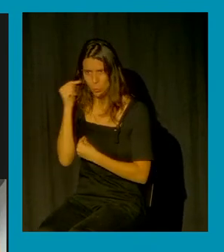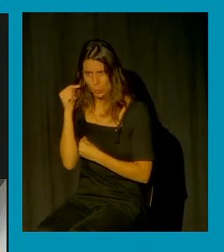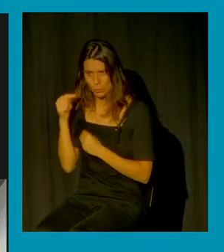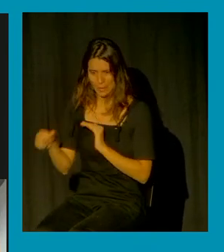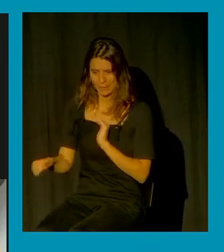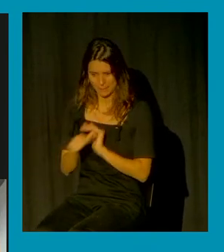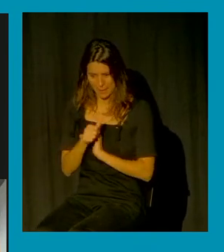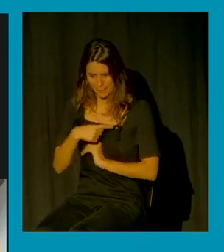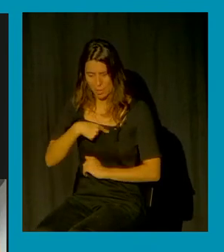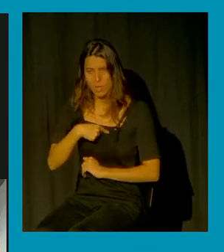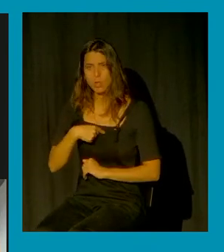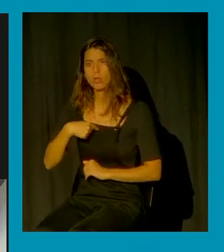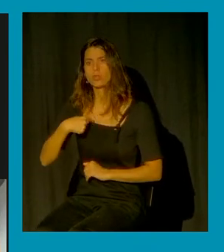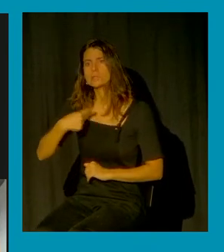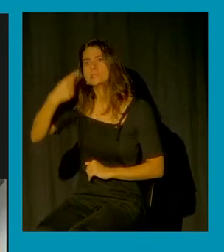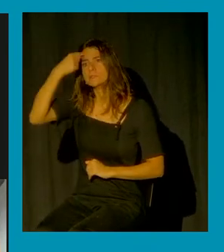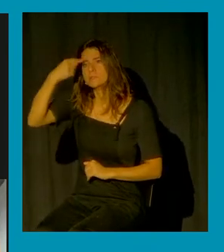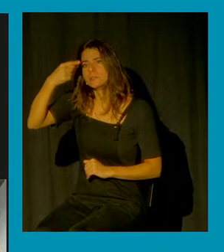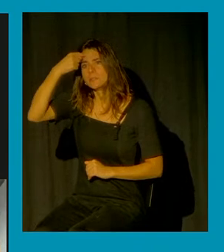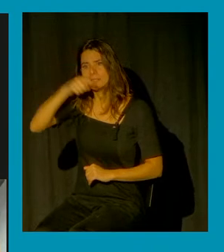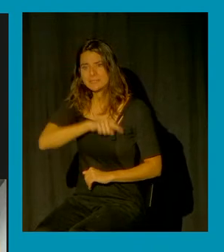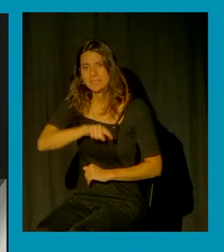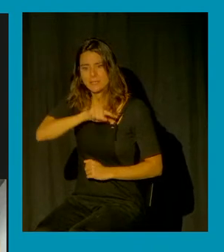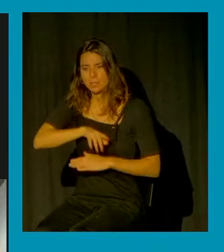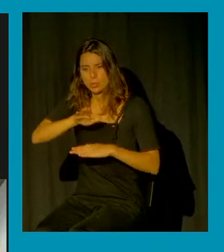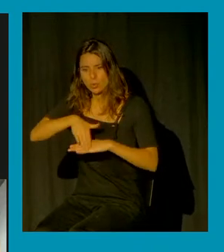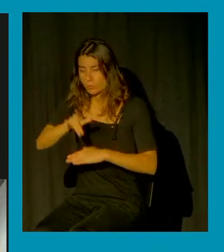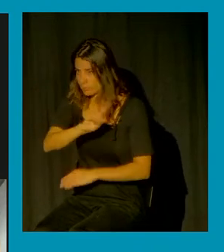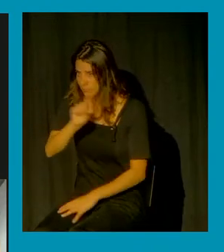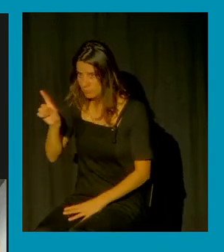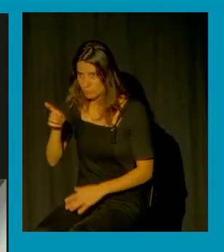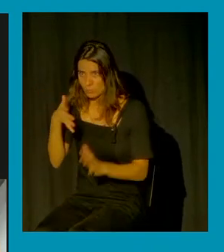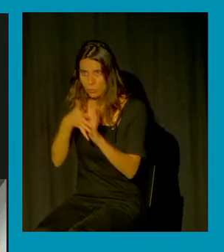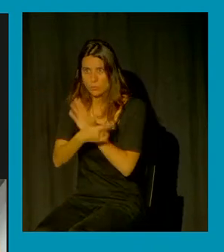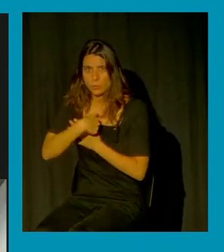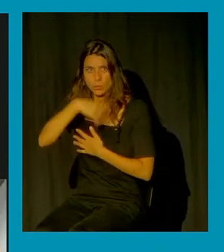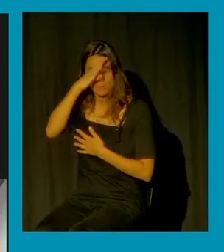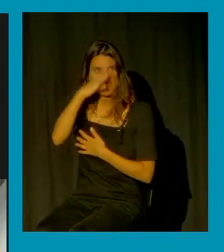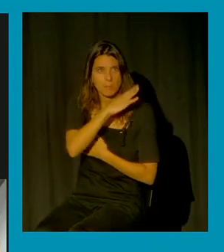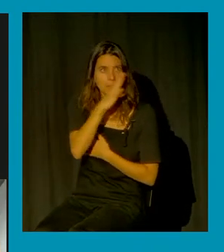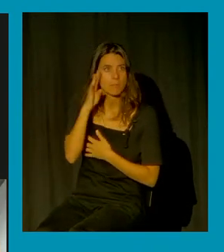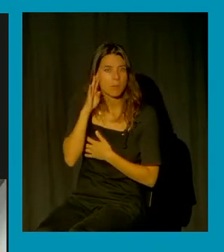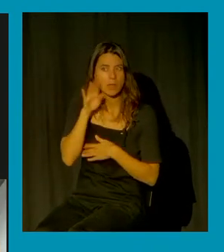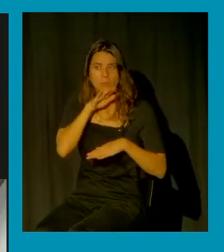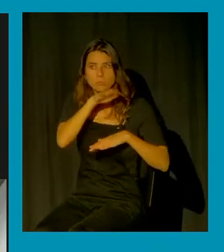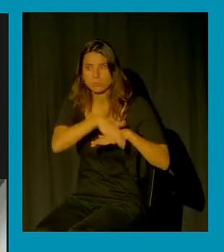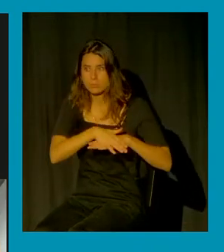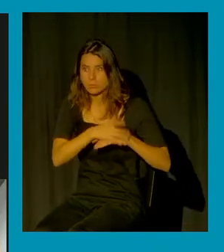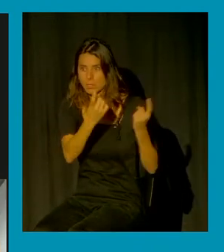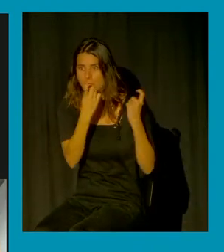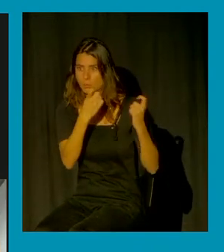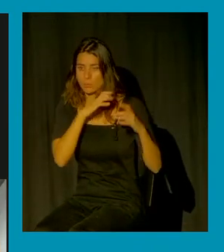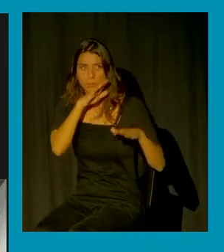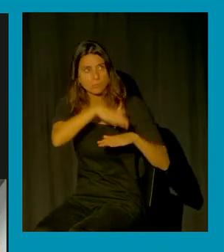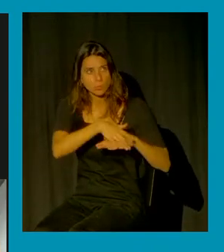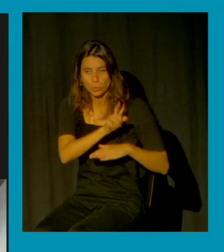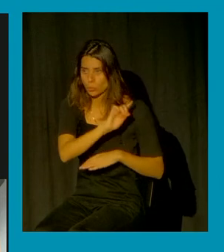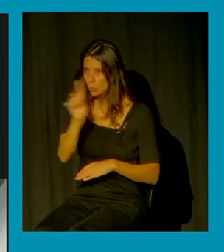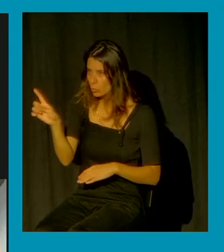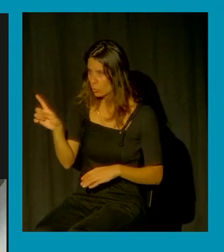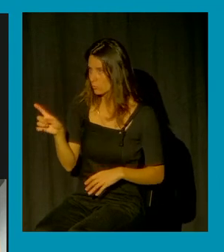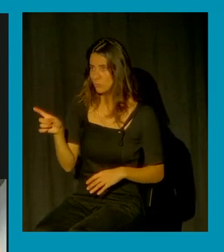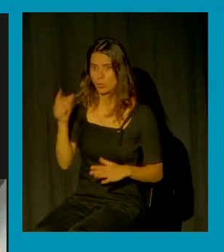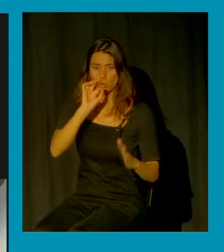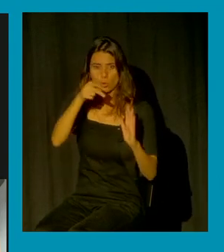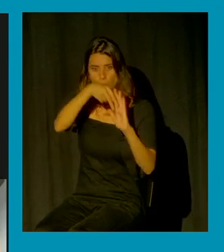recuerdos recurrentes y sentimientos de culpabilidad por no haber seguido las directrices los textos prescriptivos las normas de